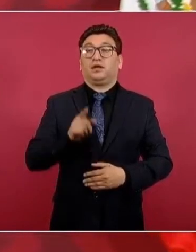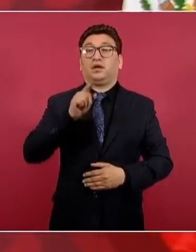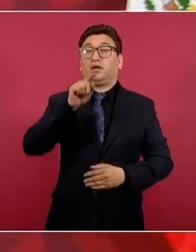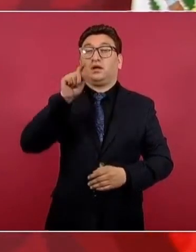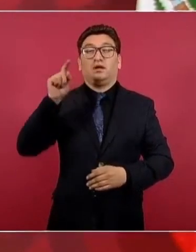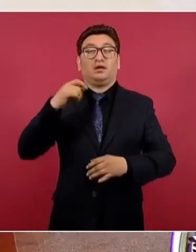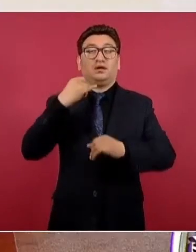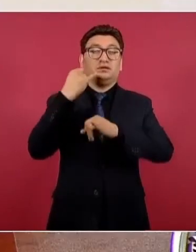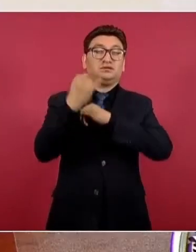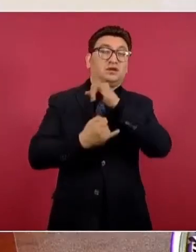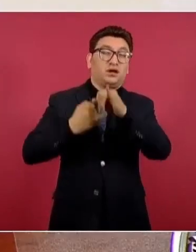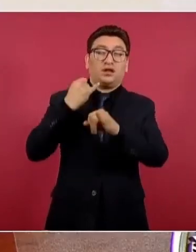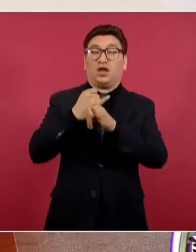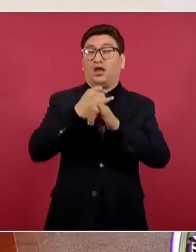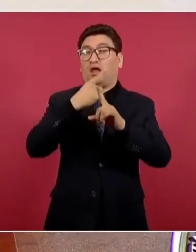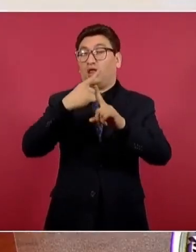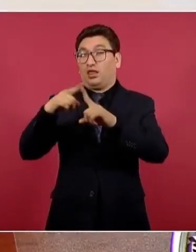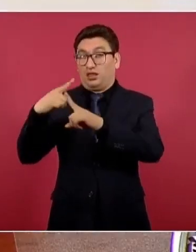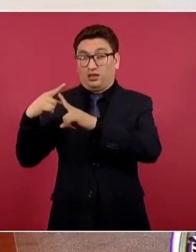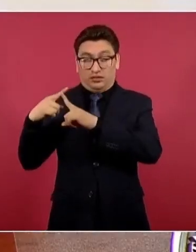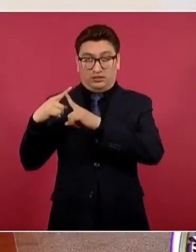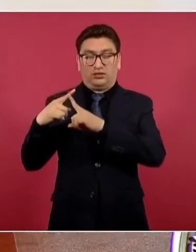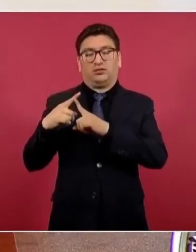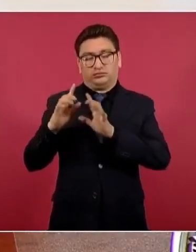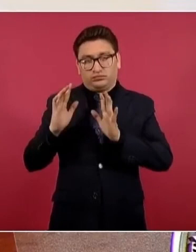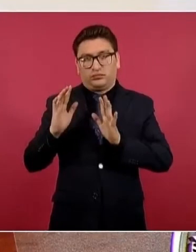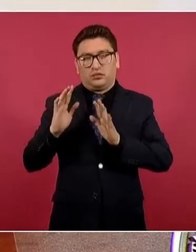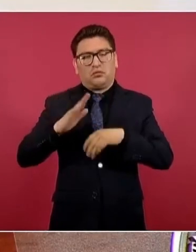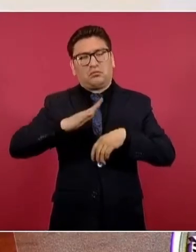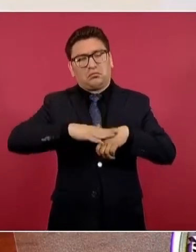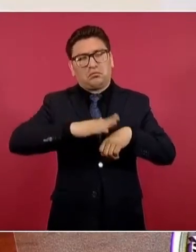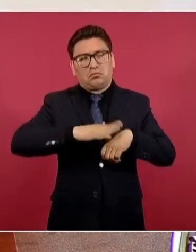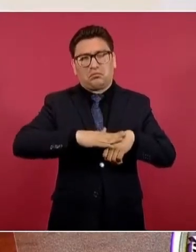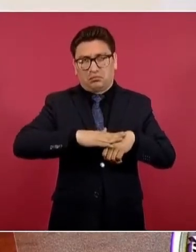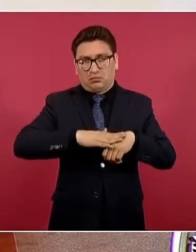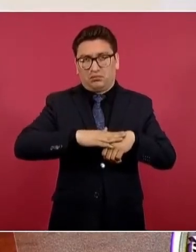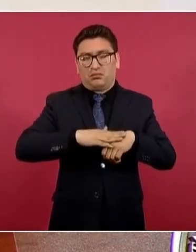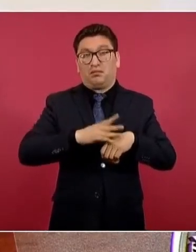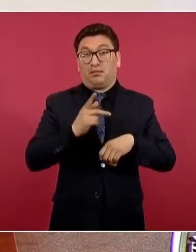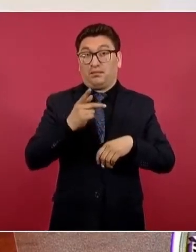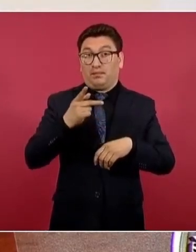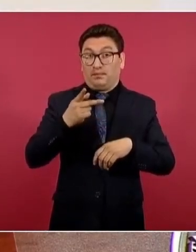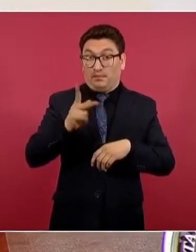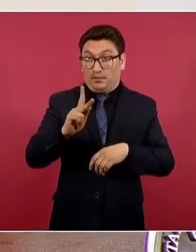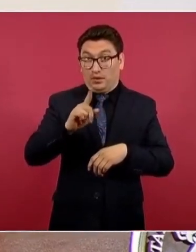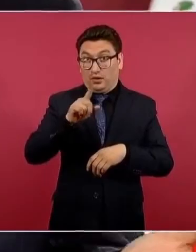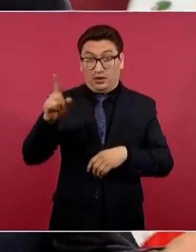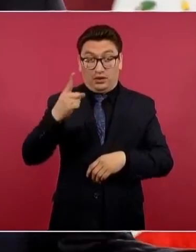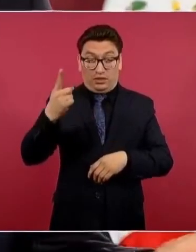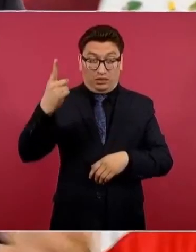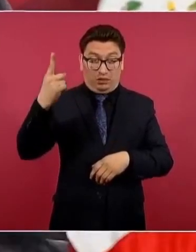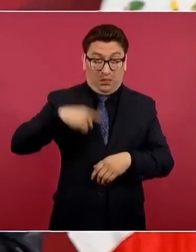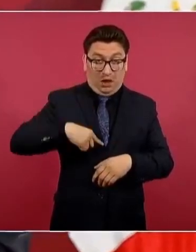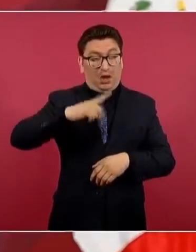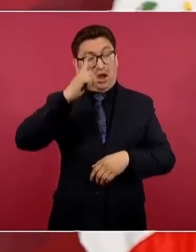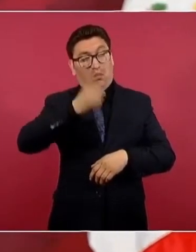va a ponernos en el banquillo de los